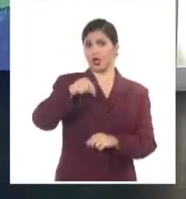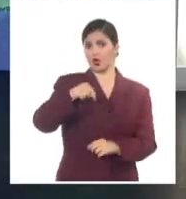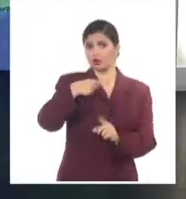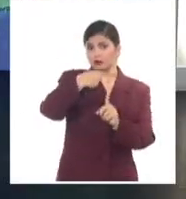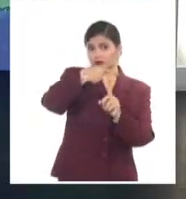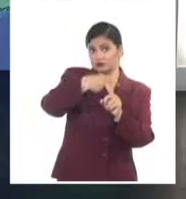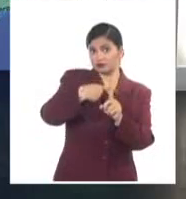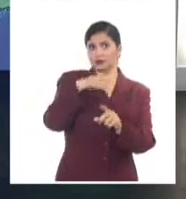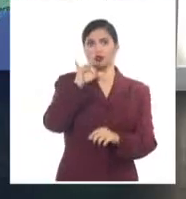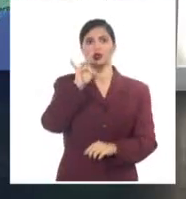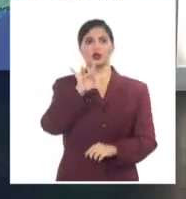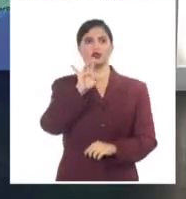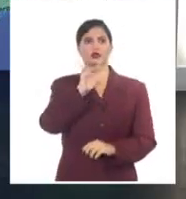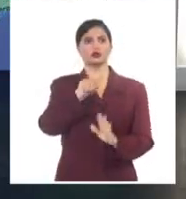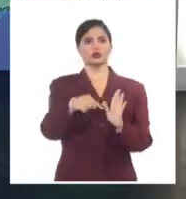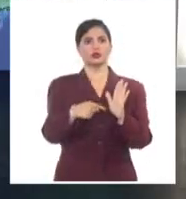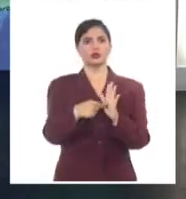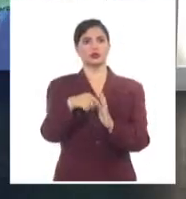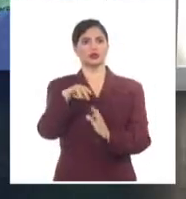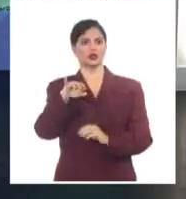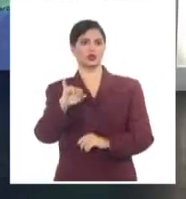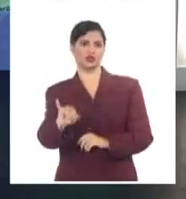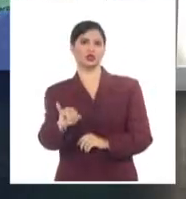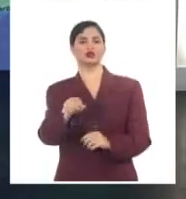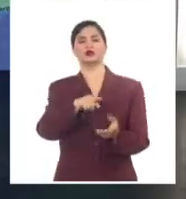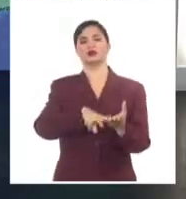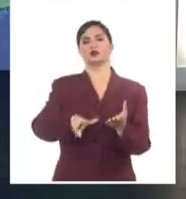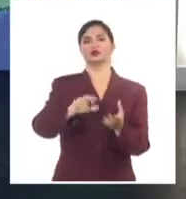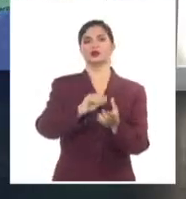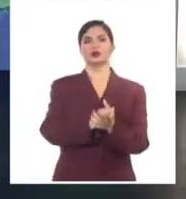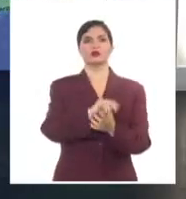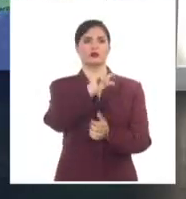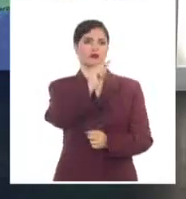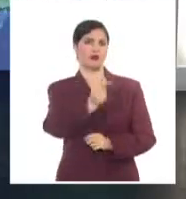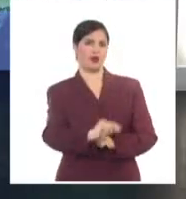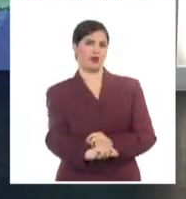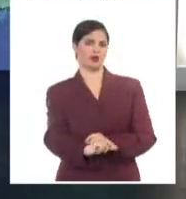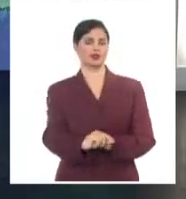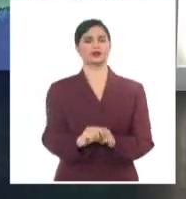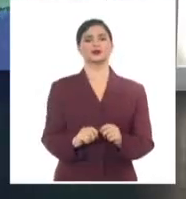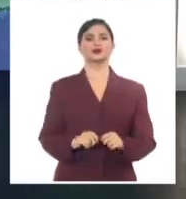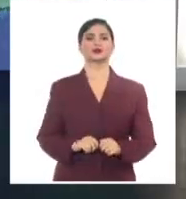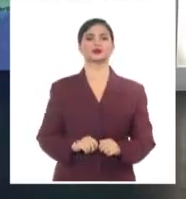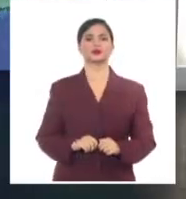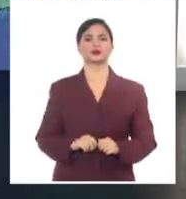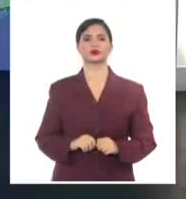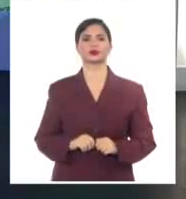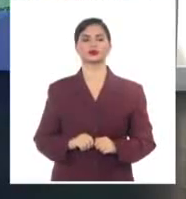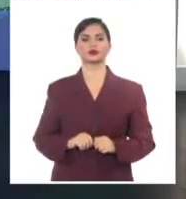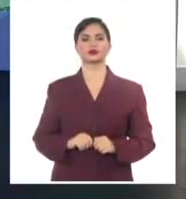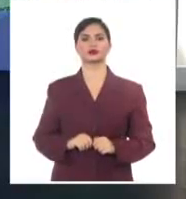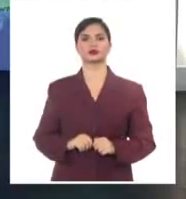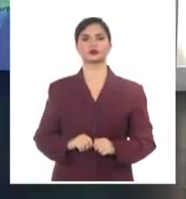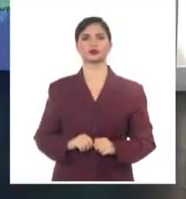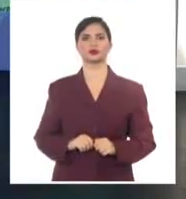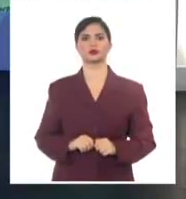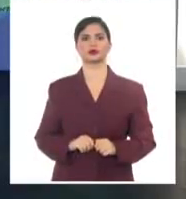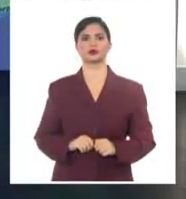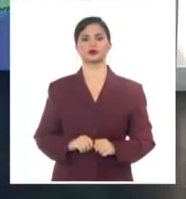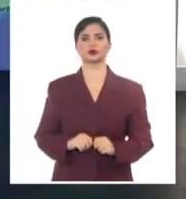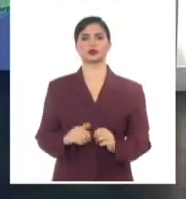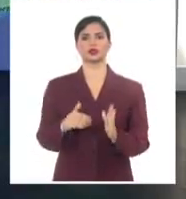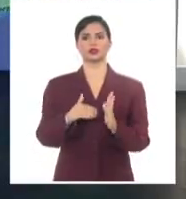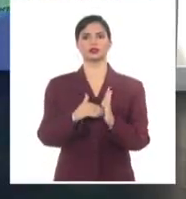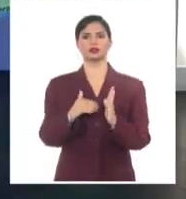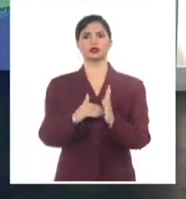.6 grados en Bainoa, en la provincia de Mayabeque. Las condiciones para el resto de esta jornada, pues, incremento de la nubosidad como es habitual